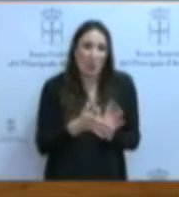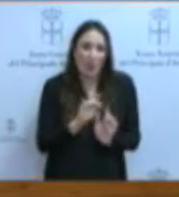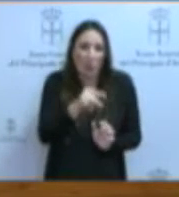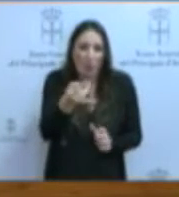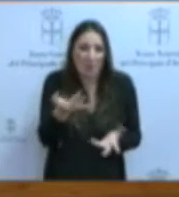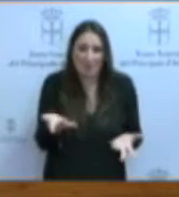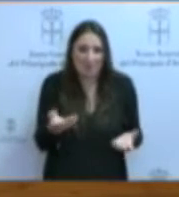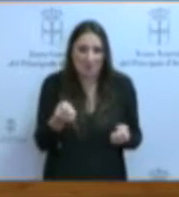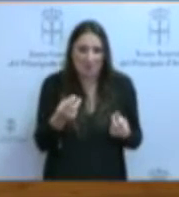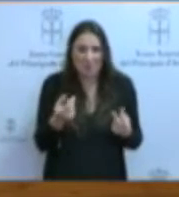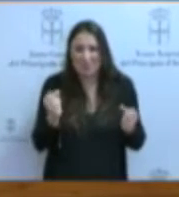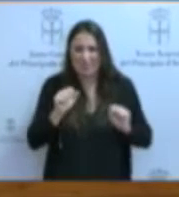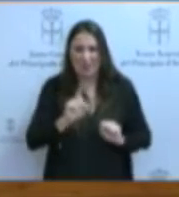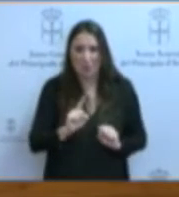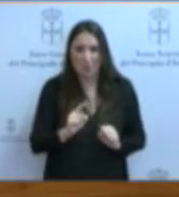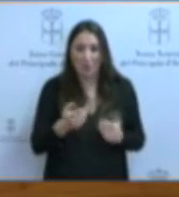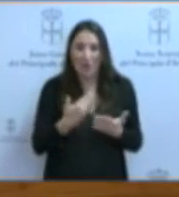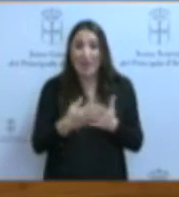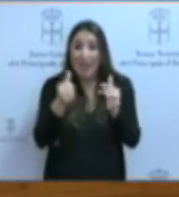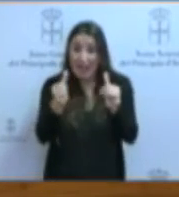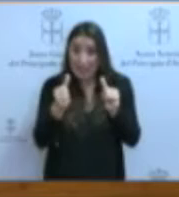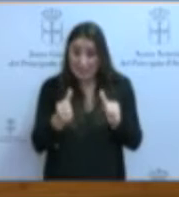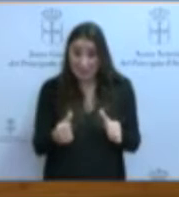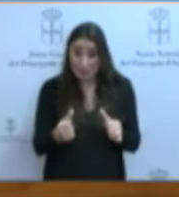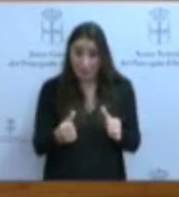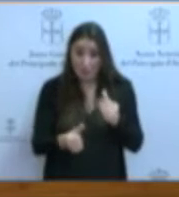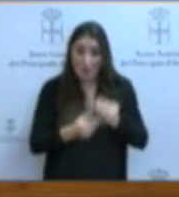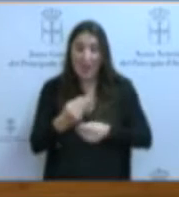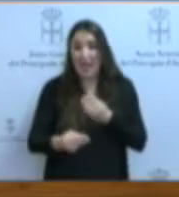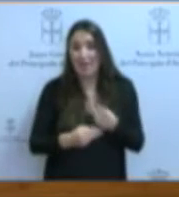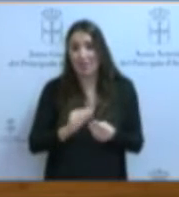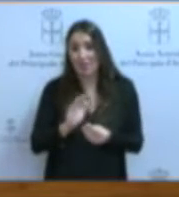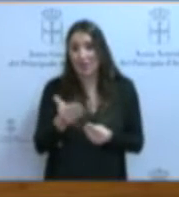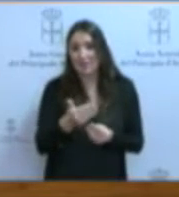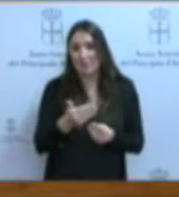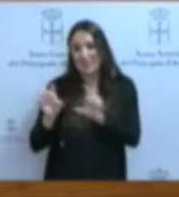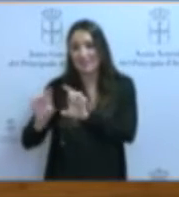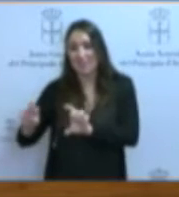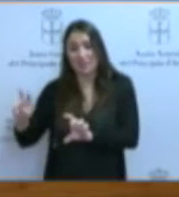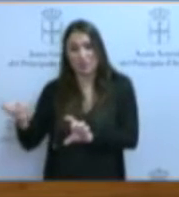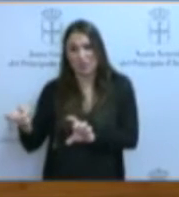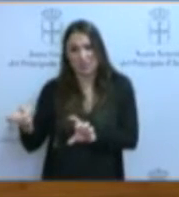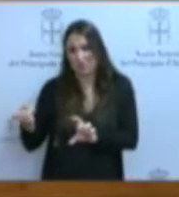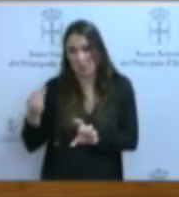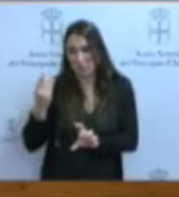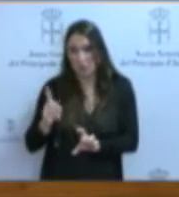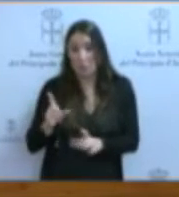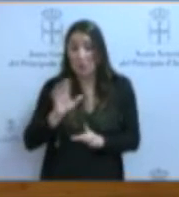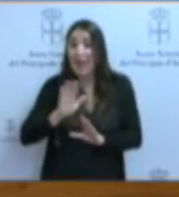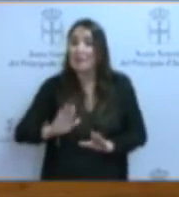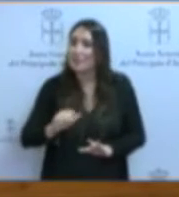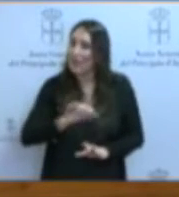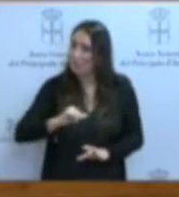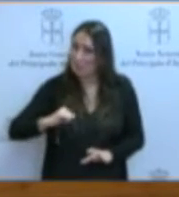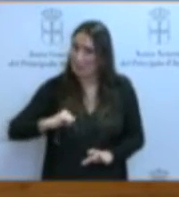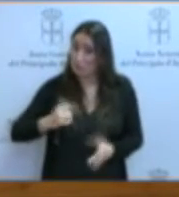estamos de acuerdo en que estas acreditaciones, en cualquier caso, se pudieran hacer mediante otro tipo de entidades que son, en cualquier caso, privadas y